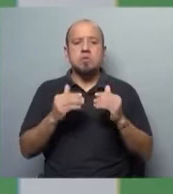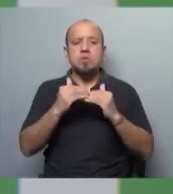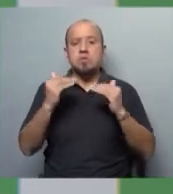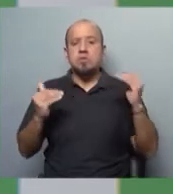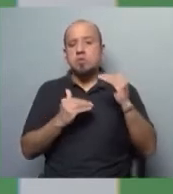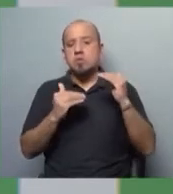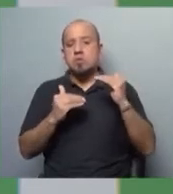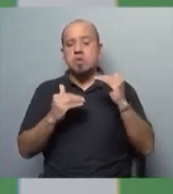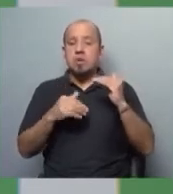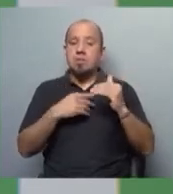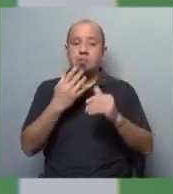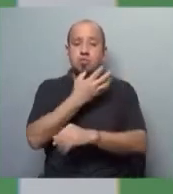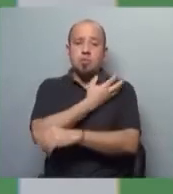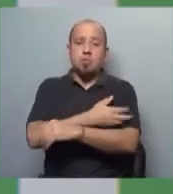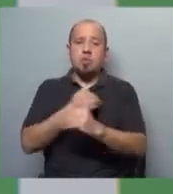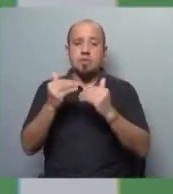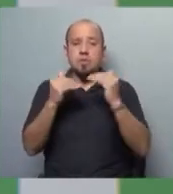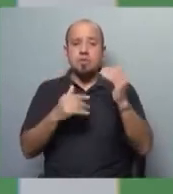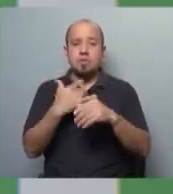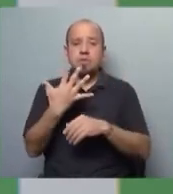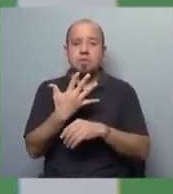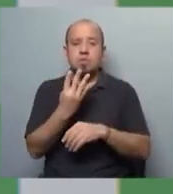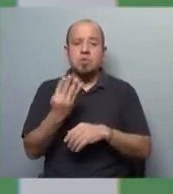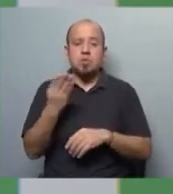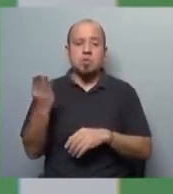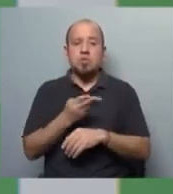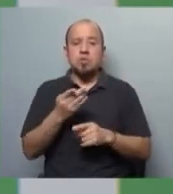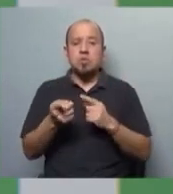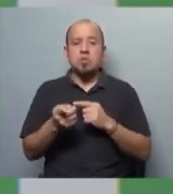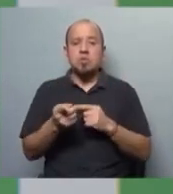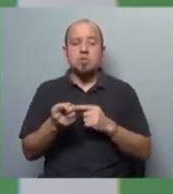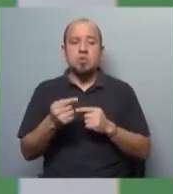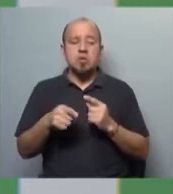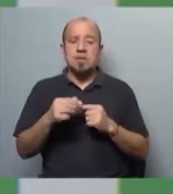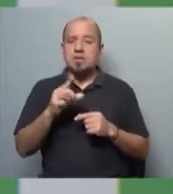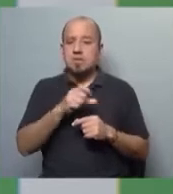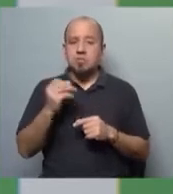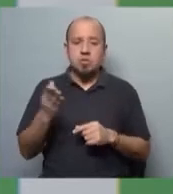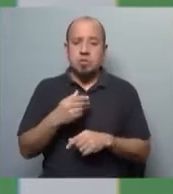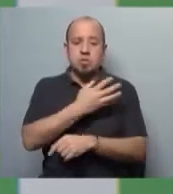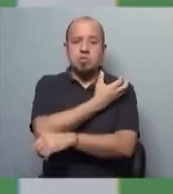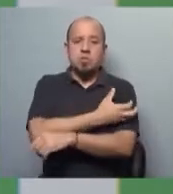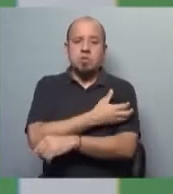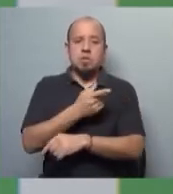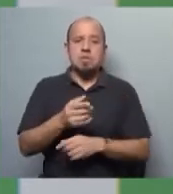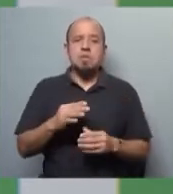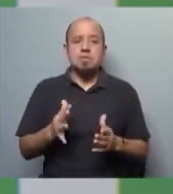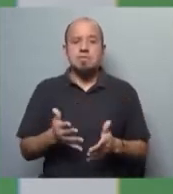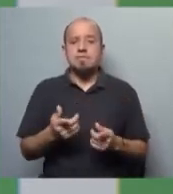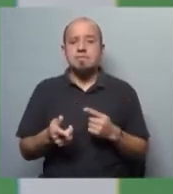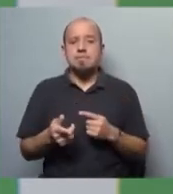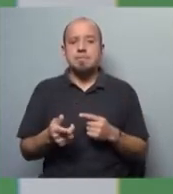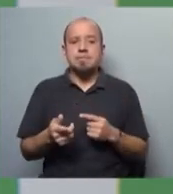los límites de la pobreza, 54% en pobreza extrema, es decir, es un país realmente en una situación ya anterior